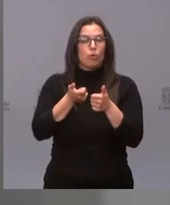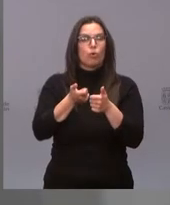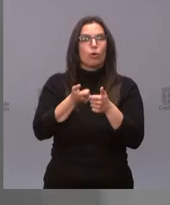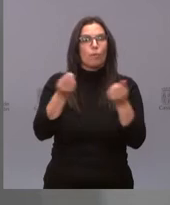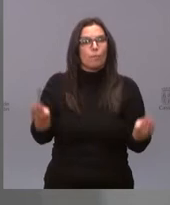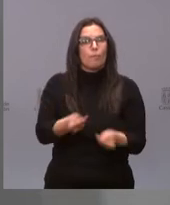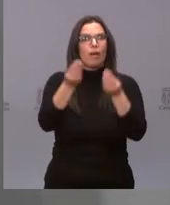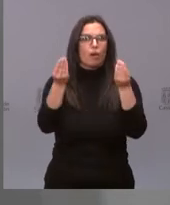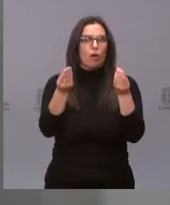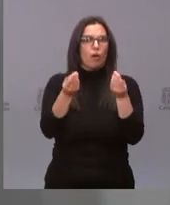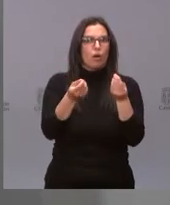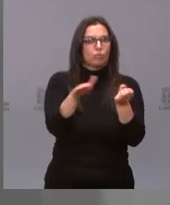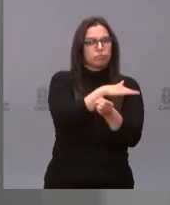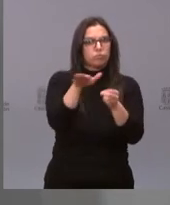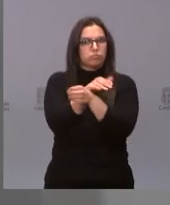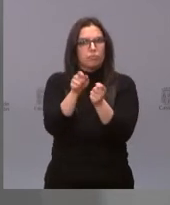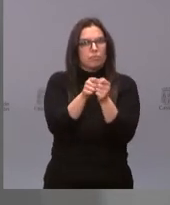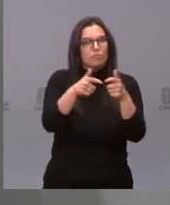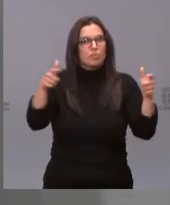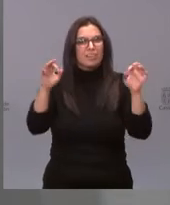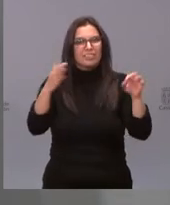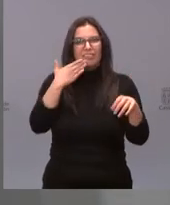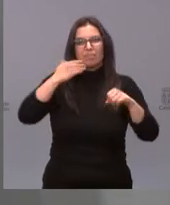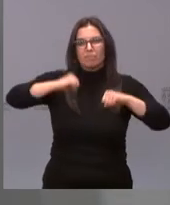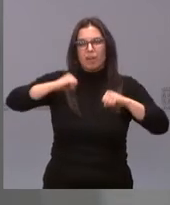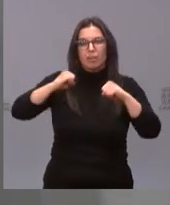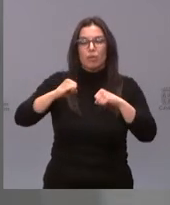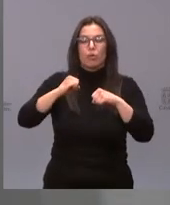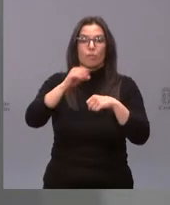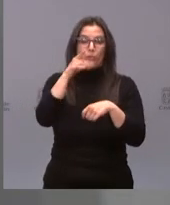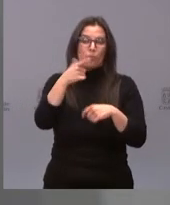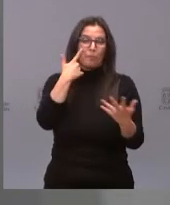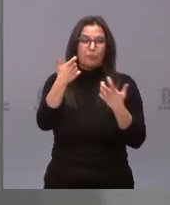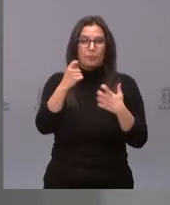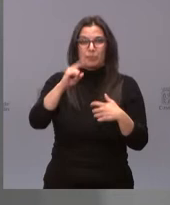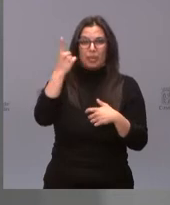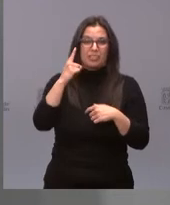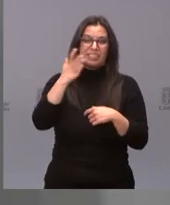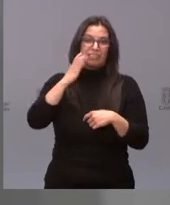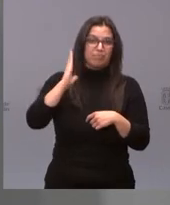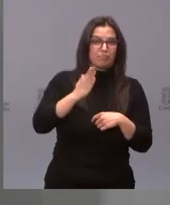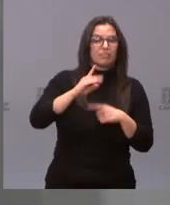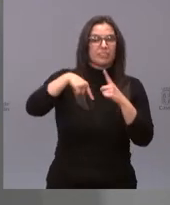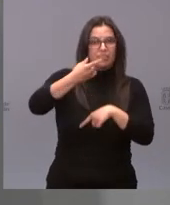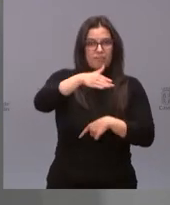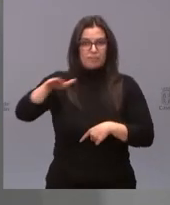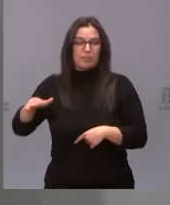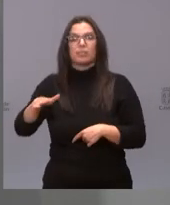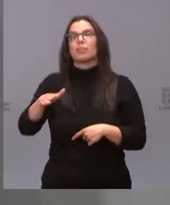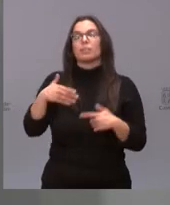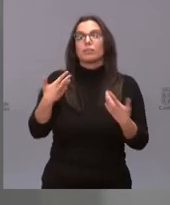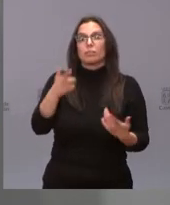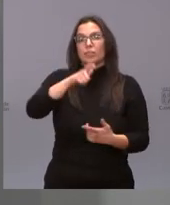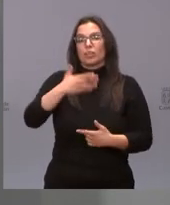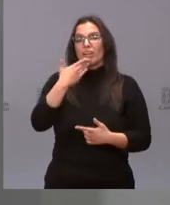mejorar mucho las coberturas en esa población en la que se evidencia mayor mortalidad, que son aquellas personas